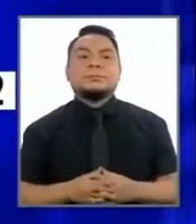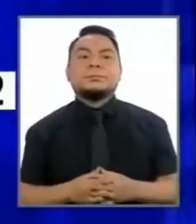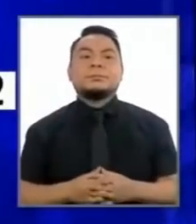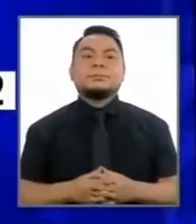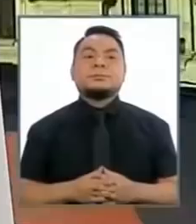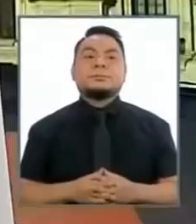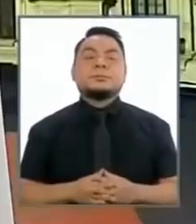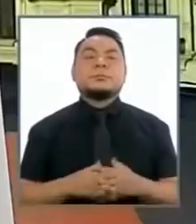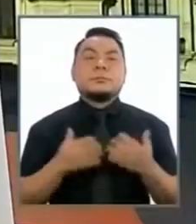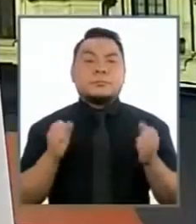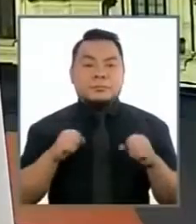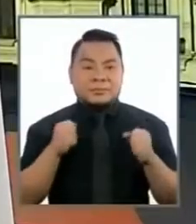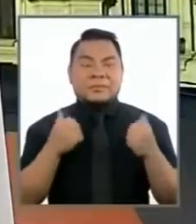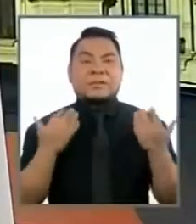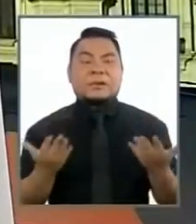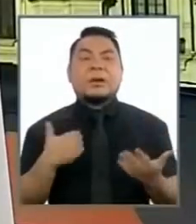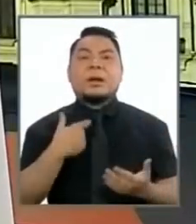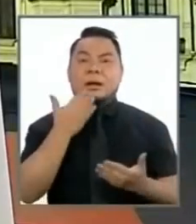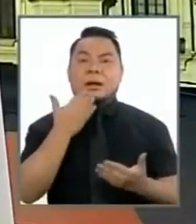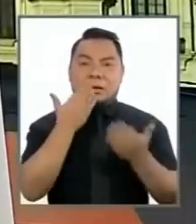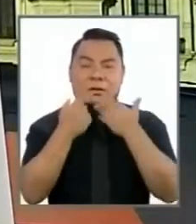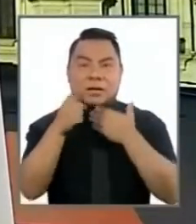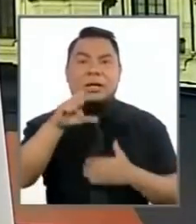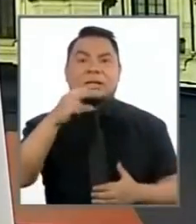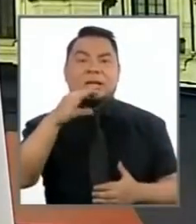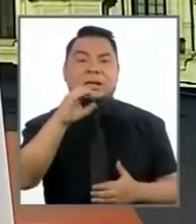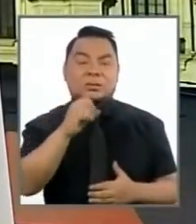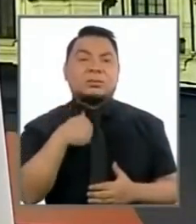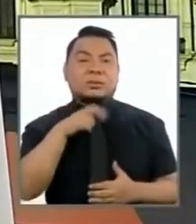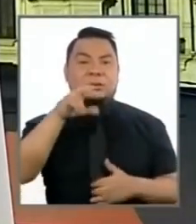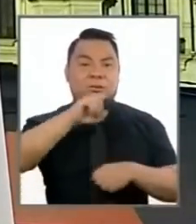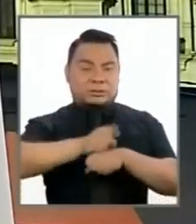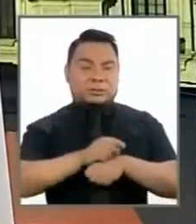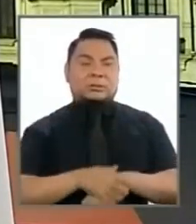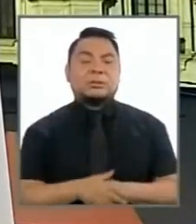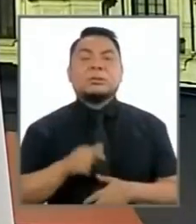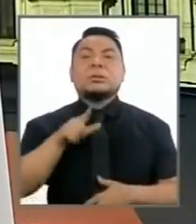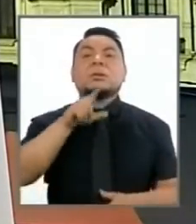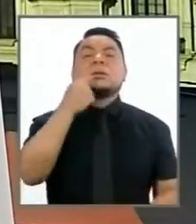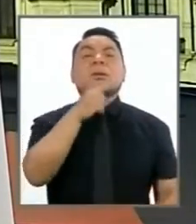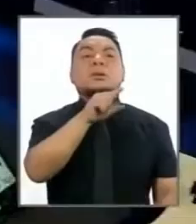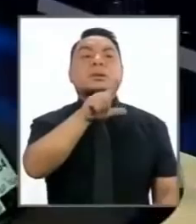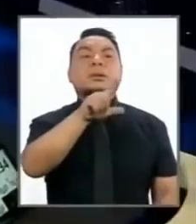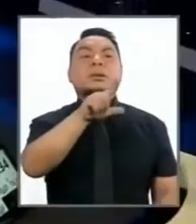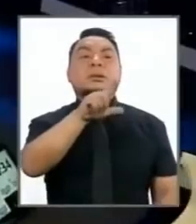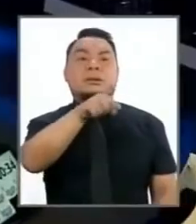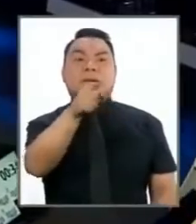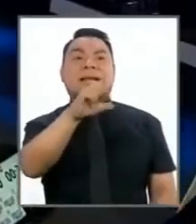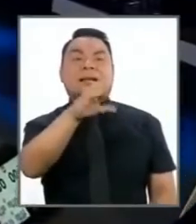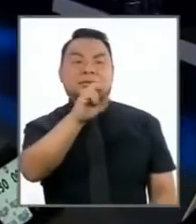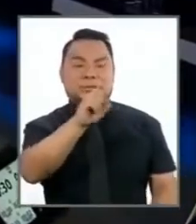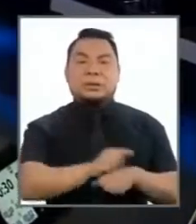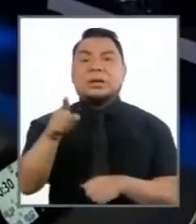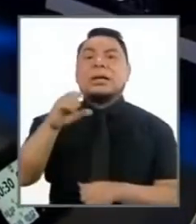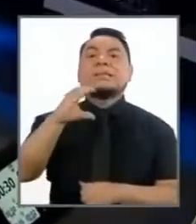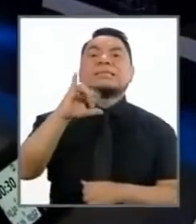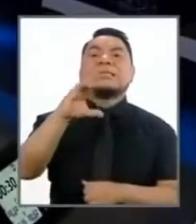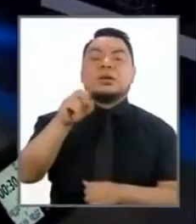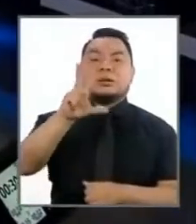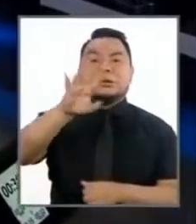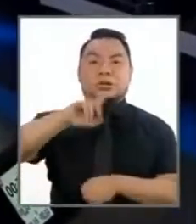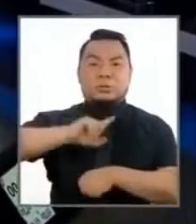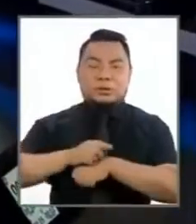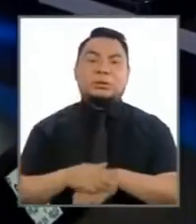bien vamos a recapitular rápidamente el señor Lescano tiene 30 segundos Rafael Santos tiene 30 segundos Ciro Galvez 35